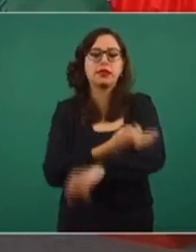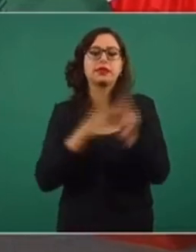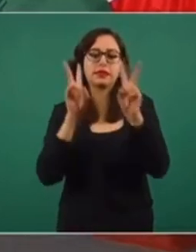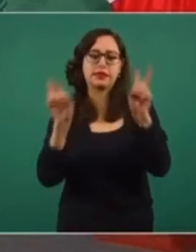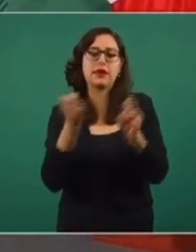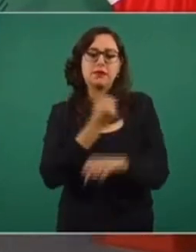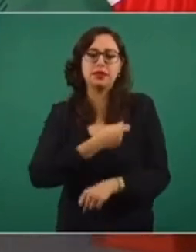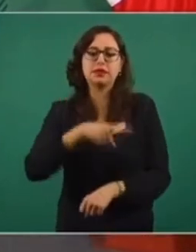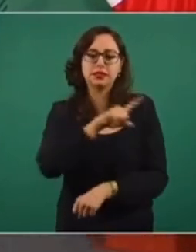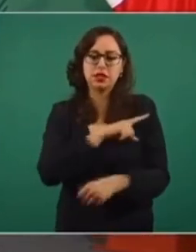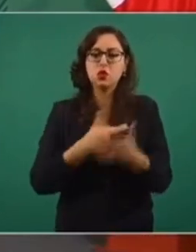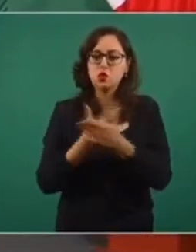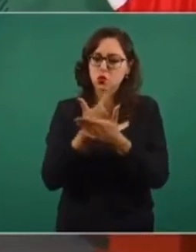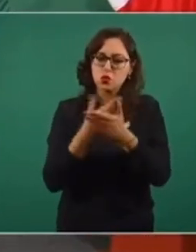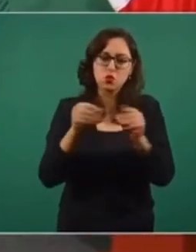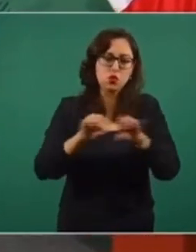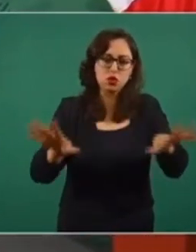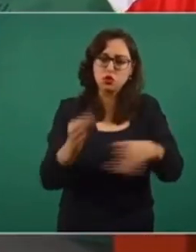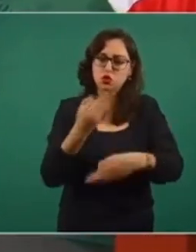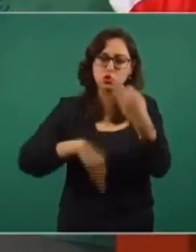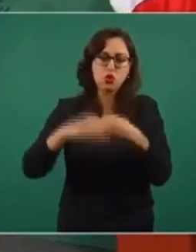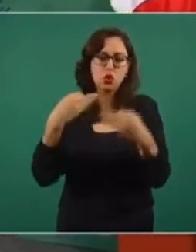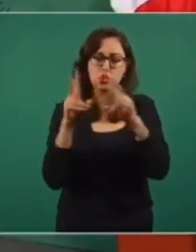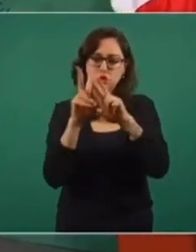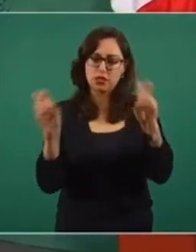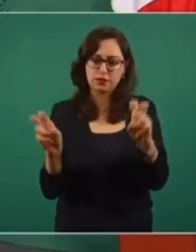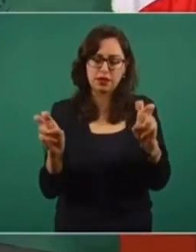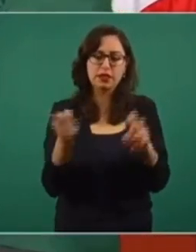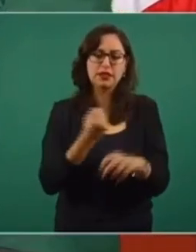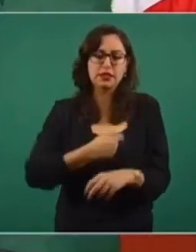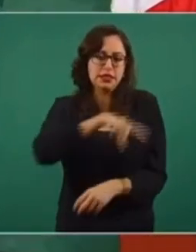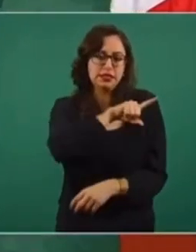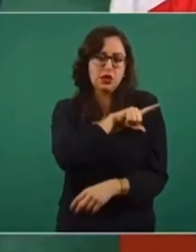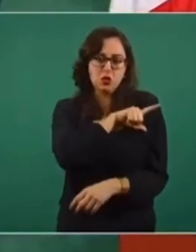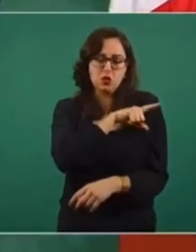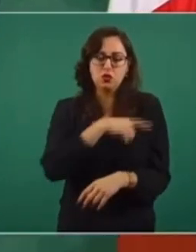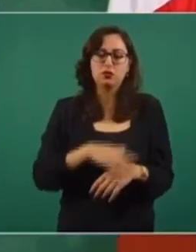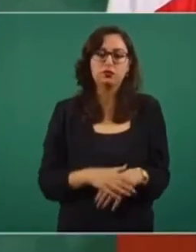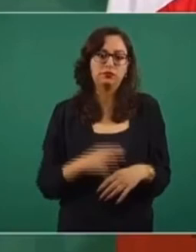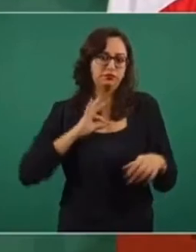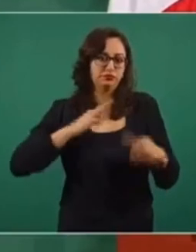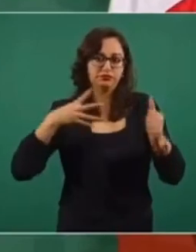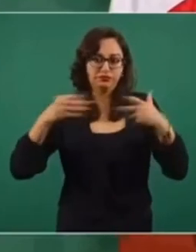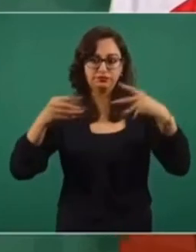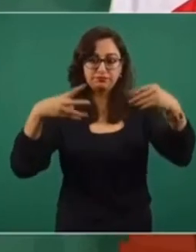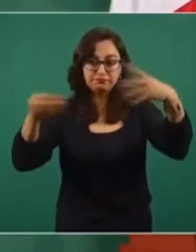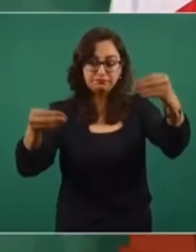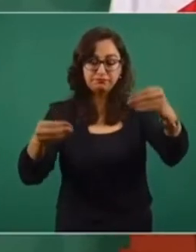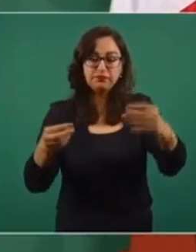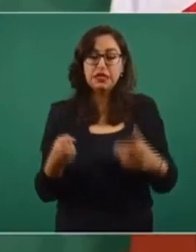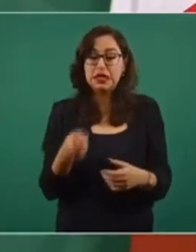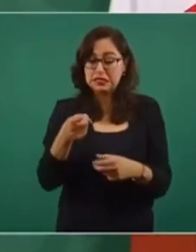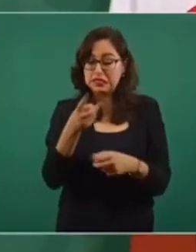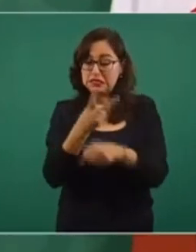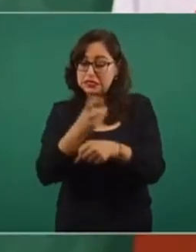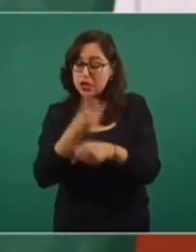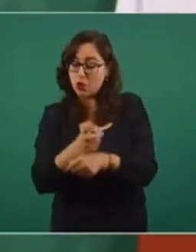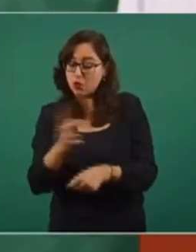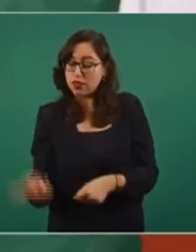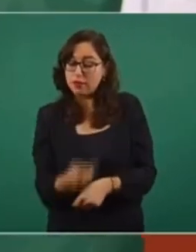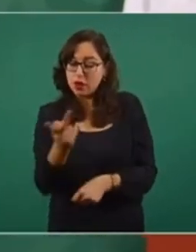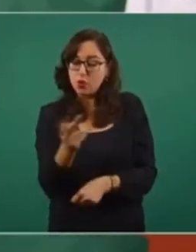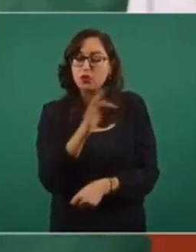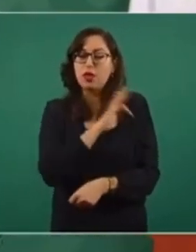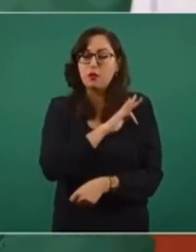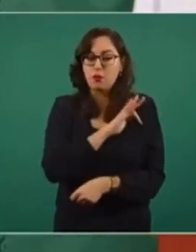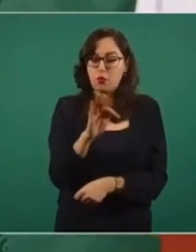hay transparencia en todo lo que es el sector salud y la pandemia. Entonces, a mí esa pregunta sí me gustaría que